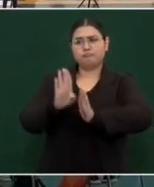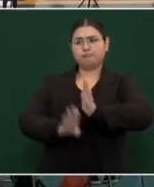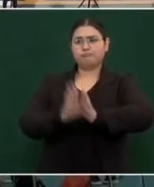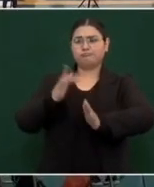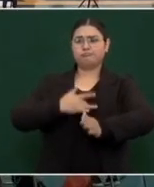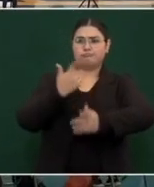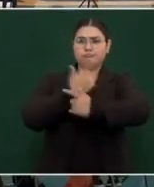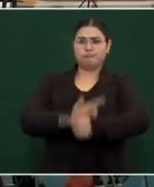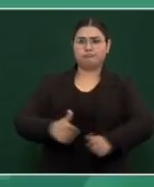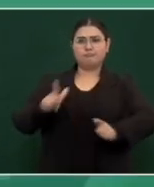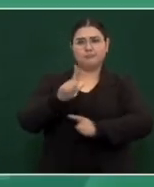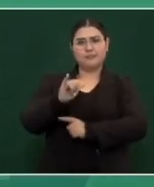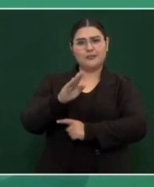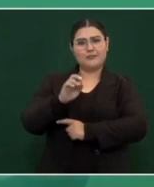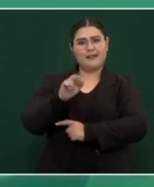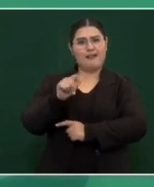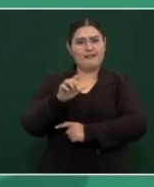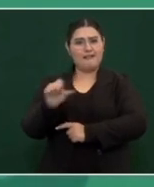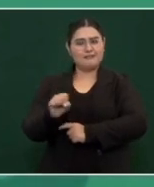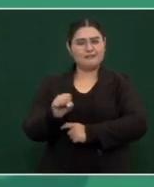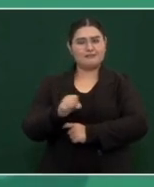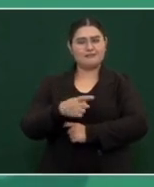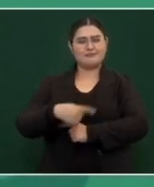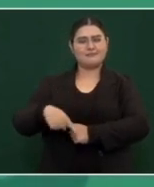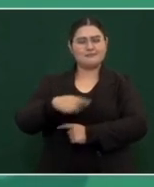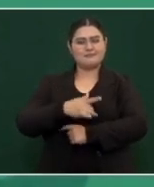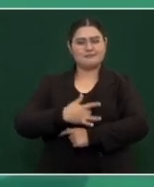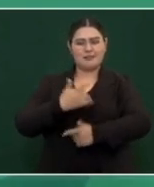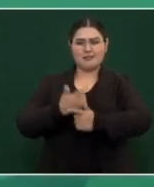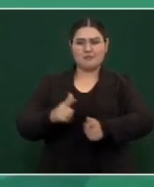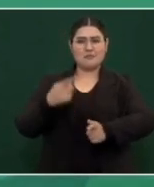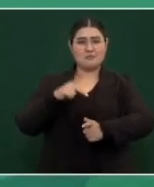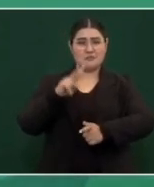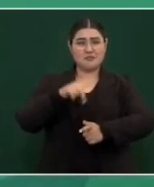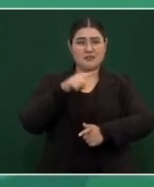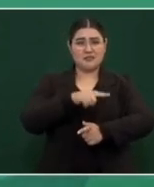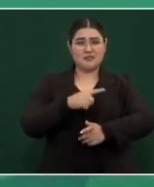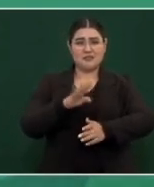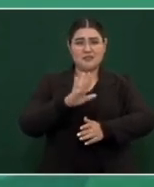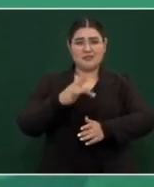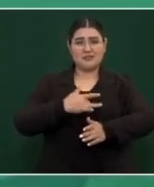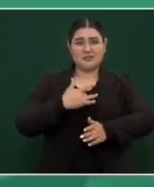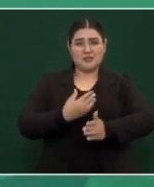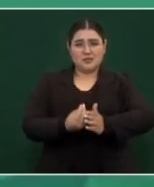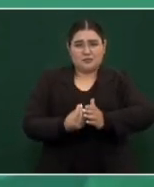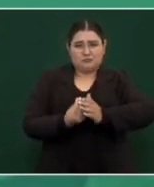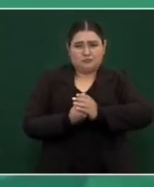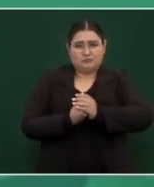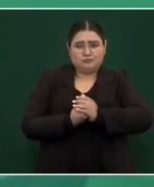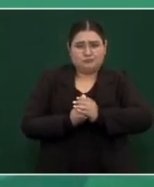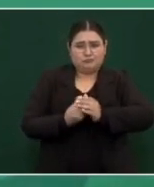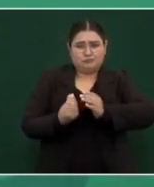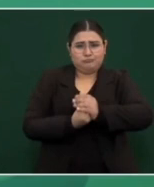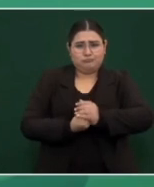y son conservadores rancios